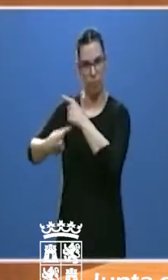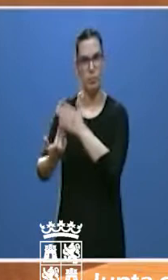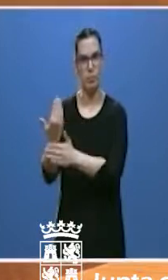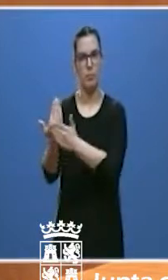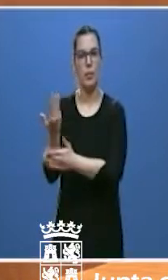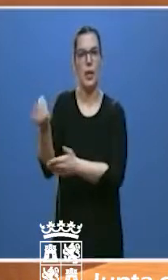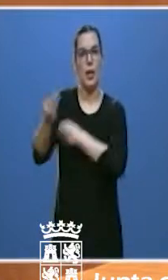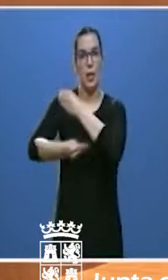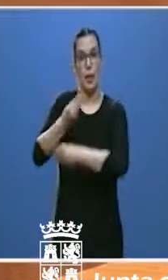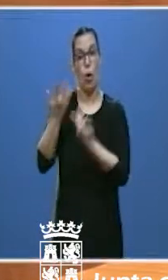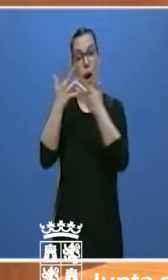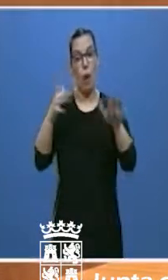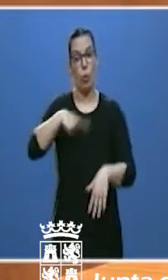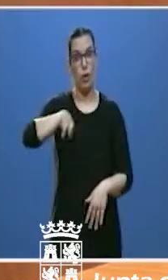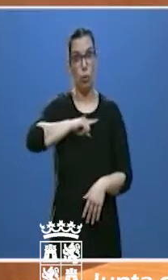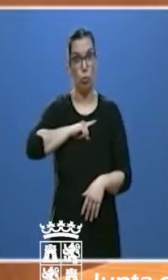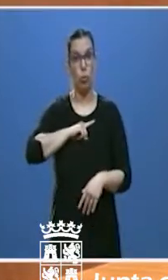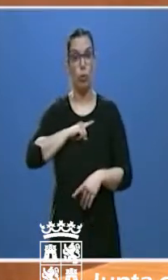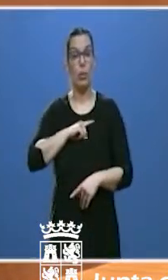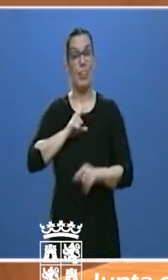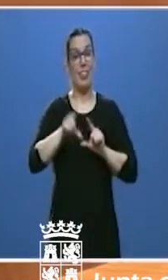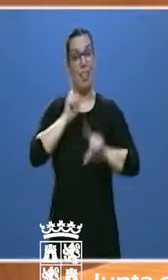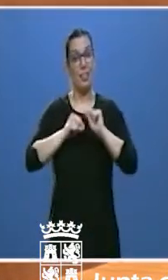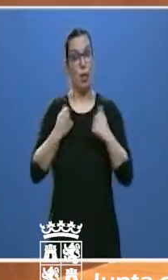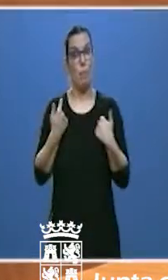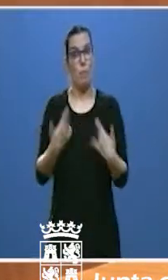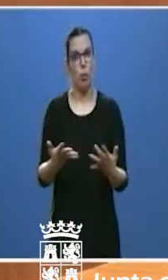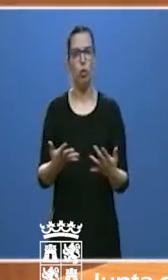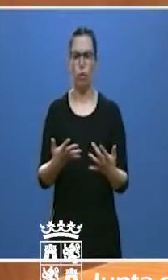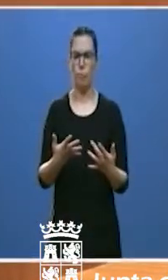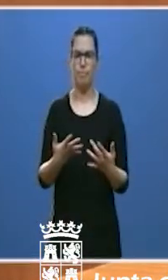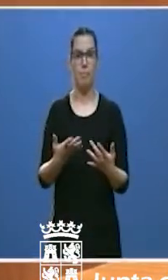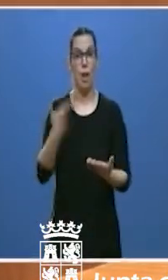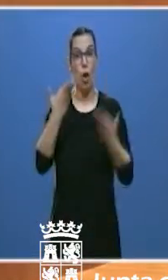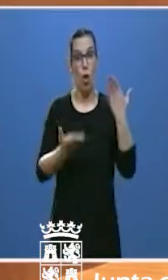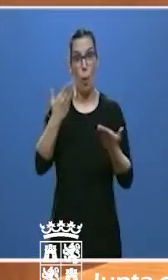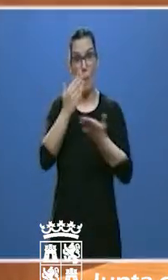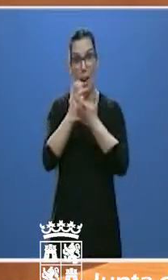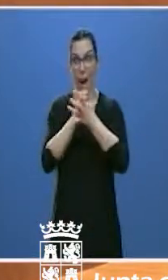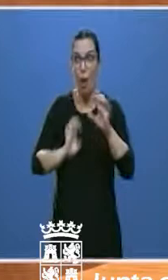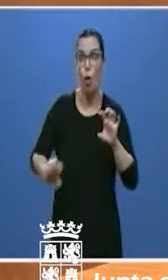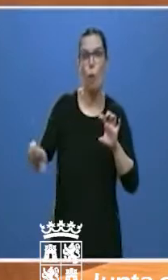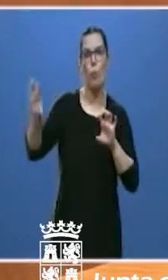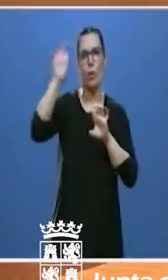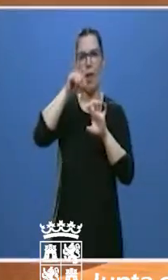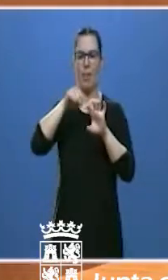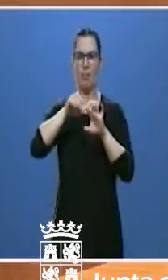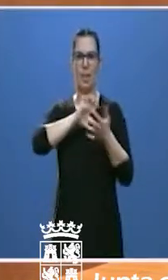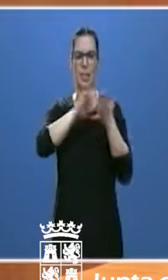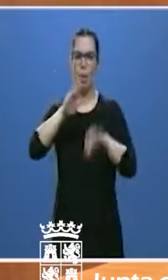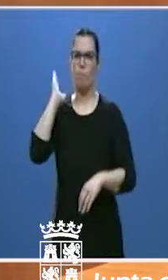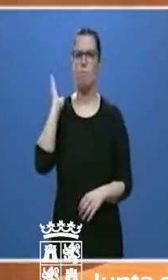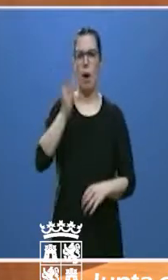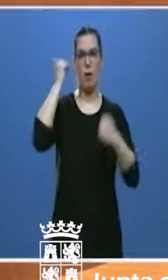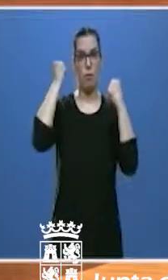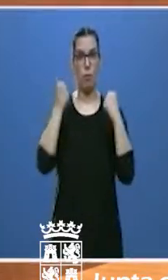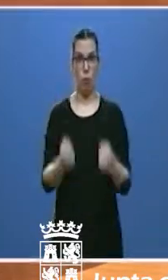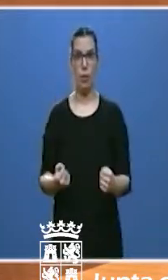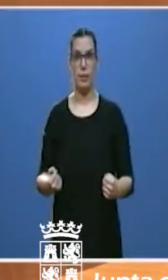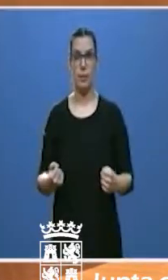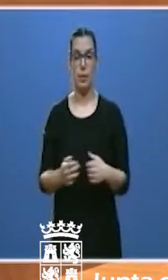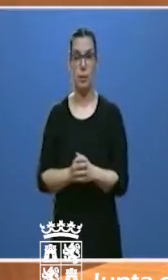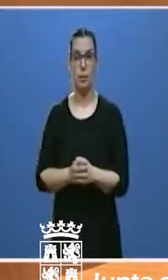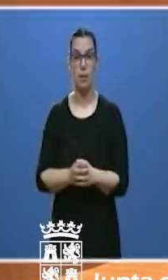reacción, Castilla y León es una de las comunidades más golpeadas por el COVID-19, en lo que ha influido sin duda